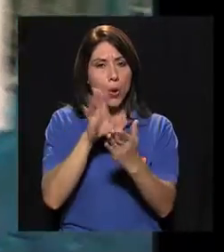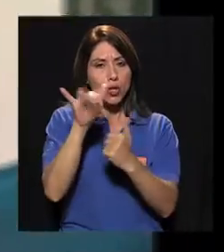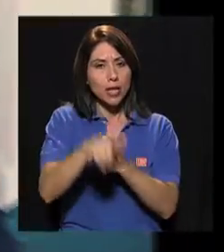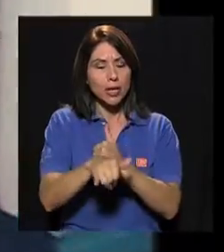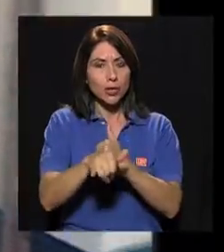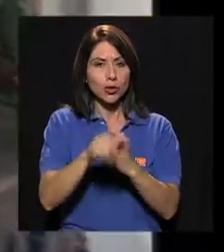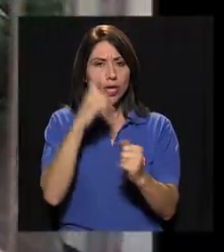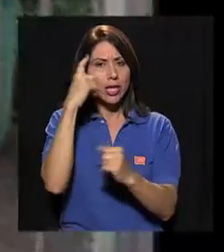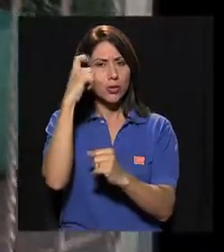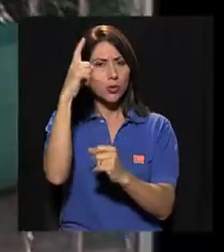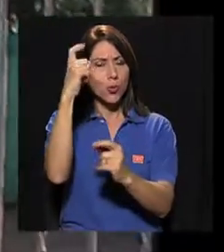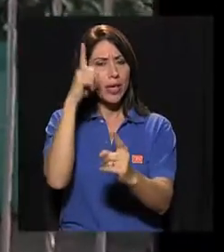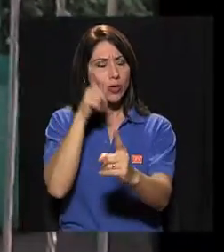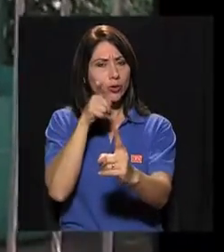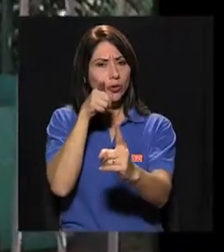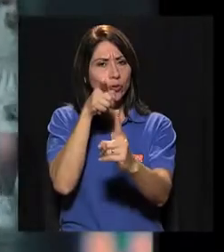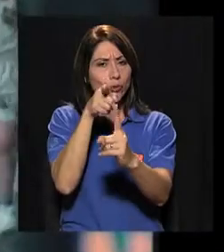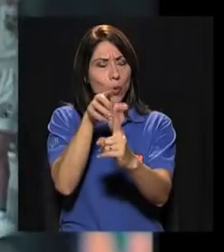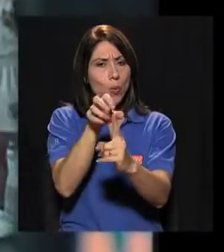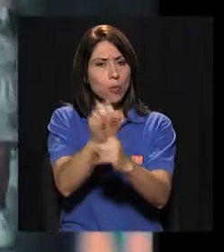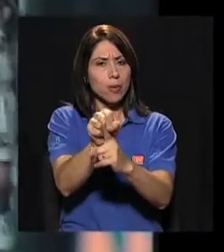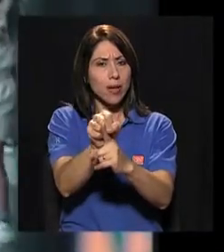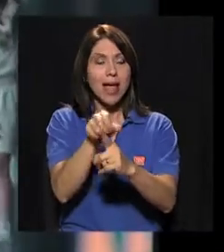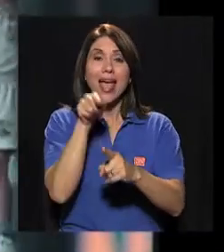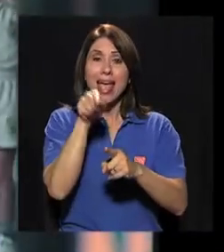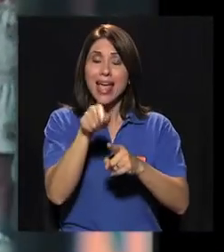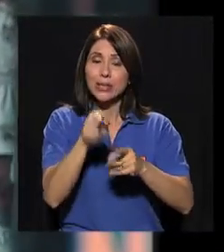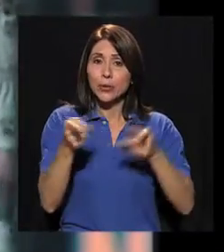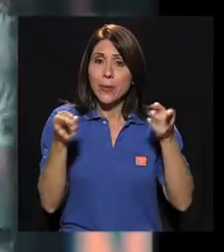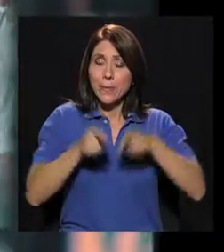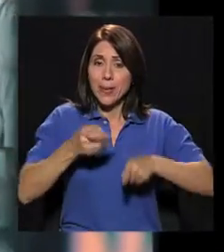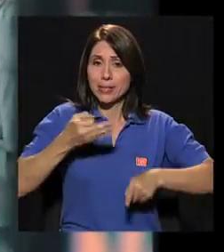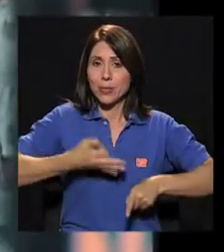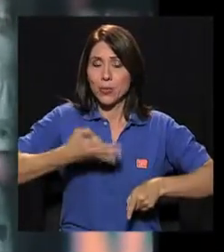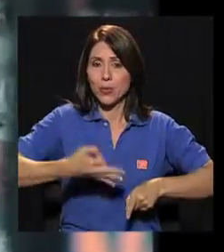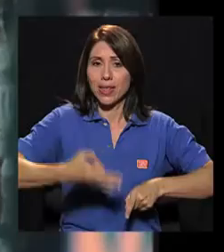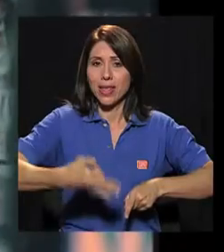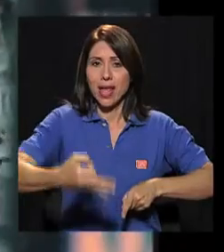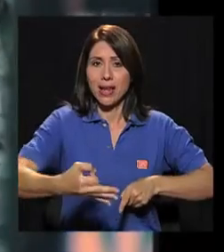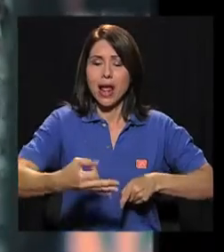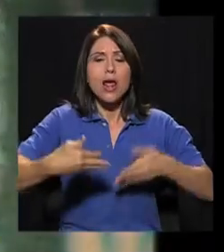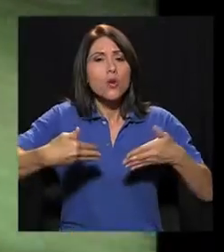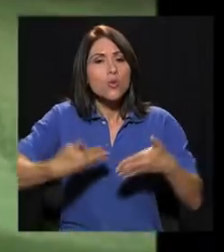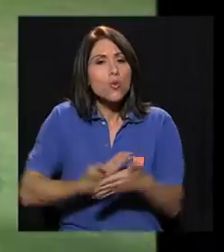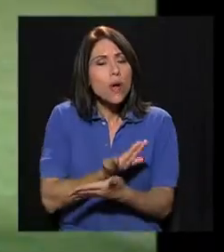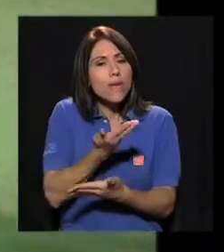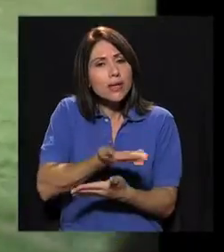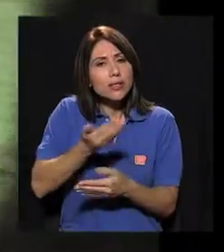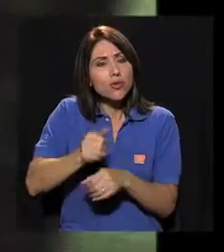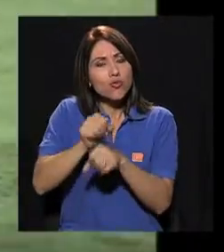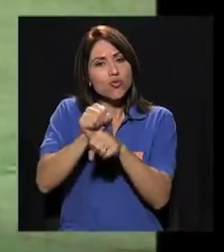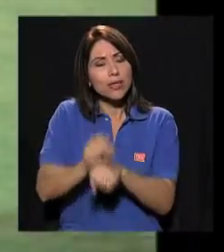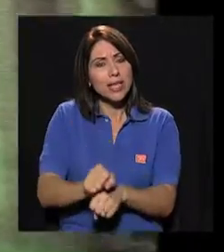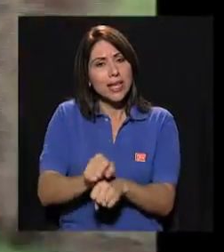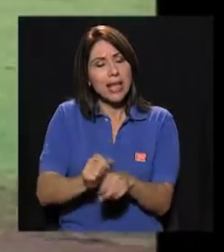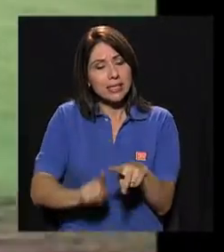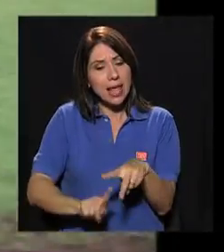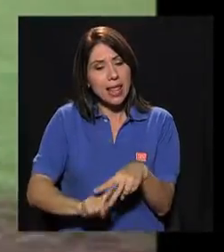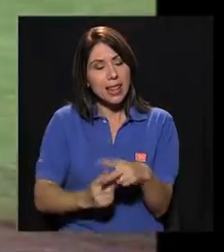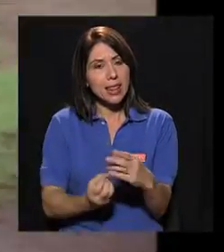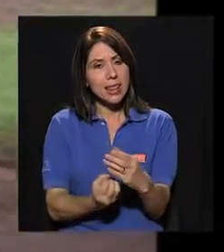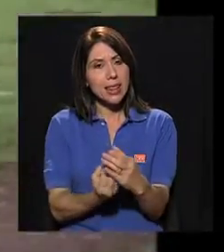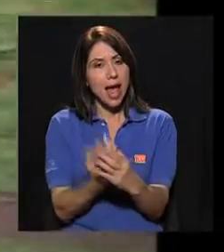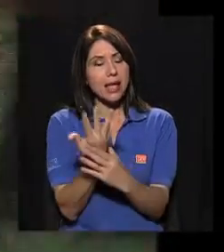proyectos y sueños. Así es, Costa. En el entramado de ese cotidiano, nuevas rutinas